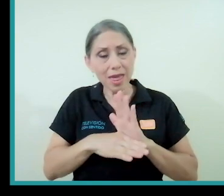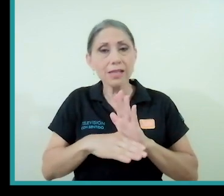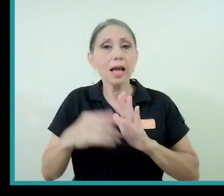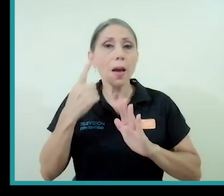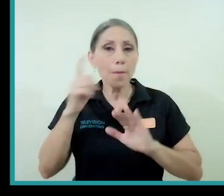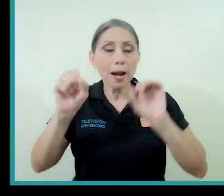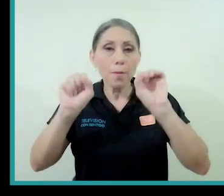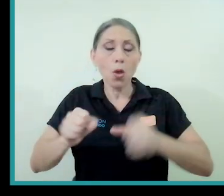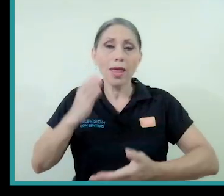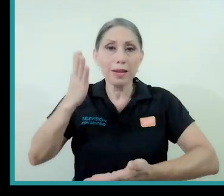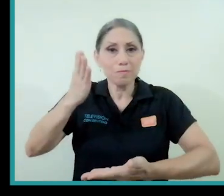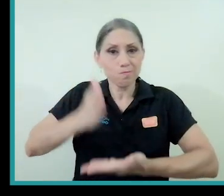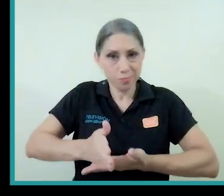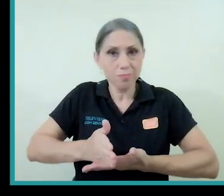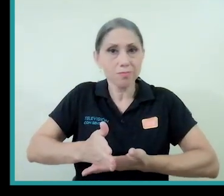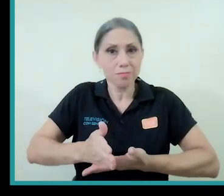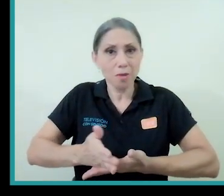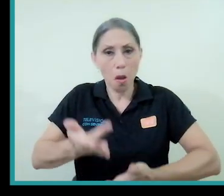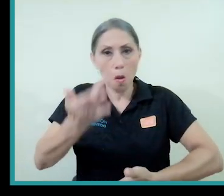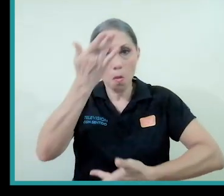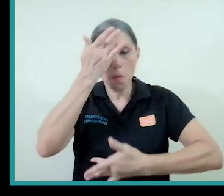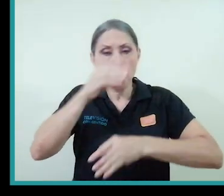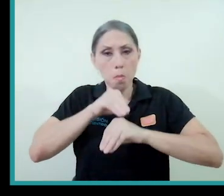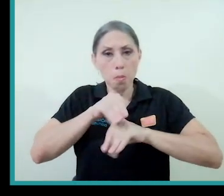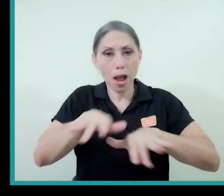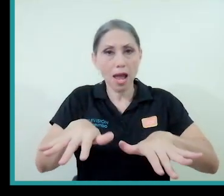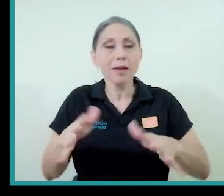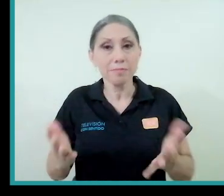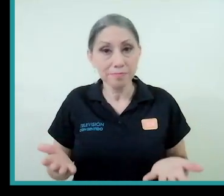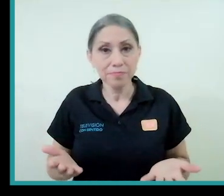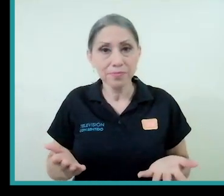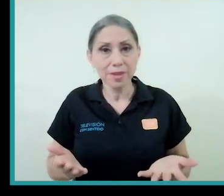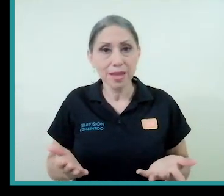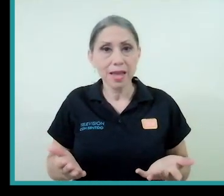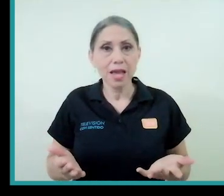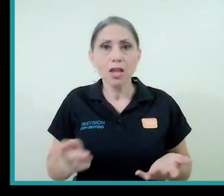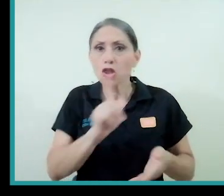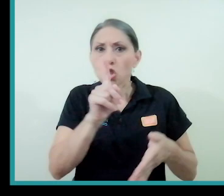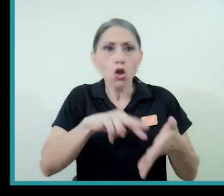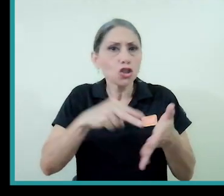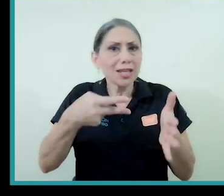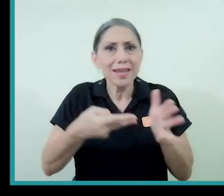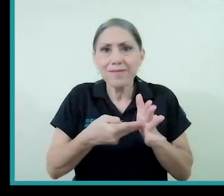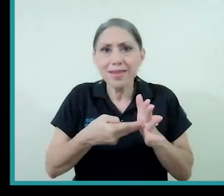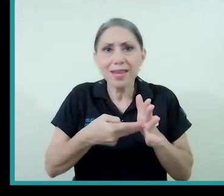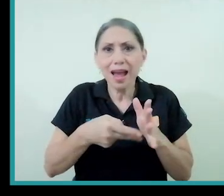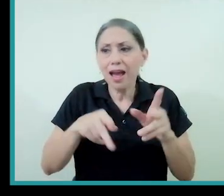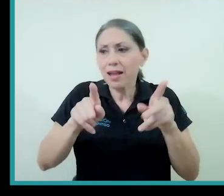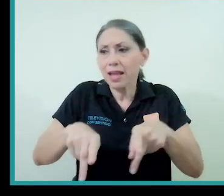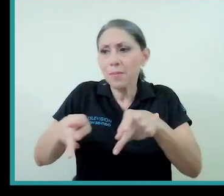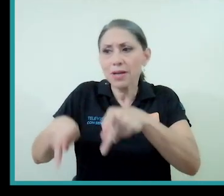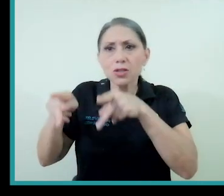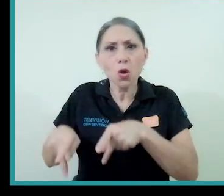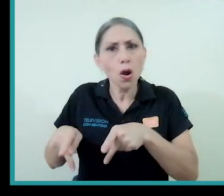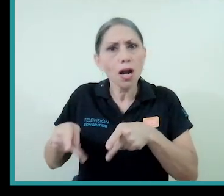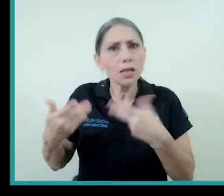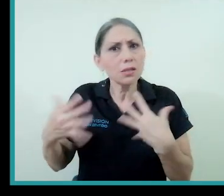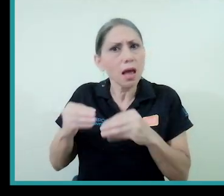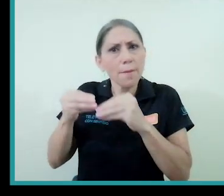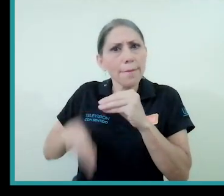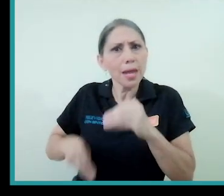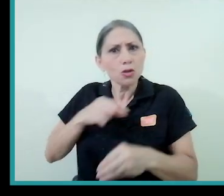que se acreciente el contagio sin que esto le reste a las personas la vivencia de su espiritualidad, de su fe.